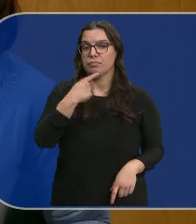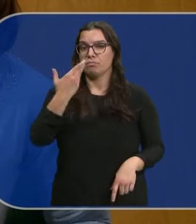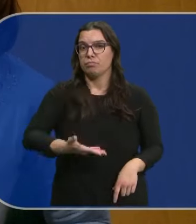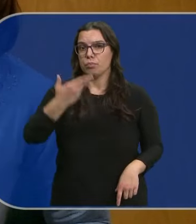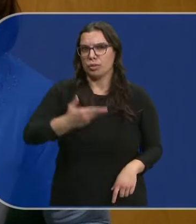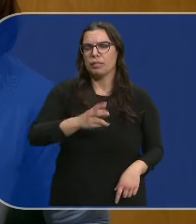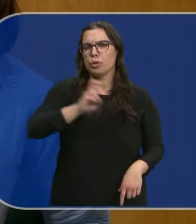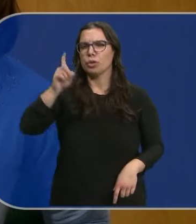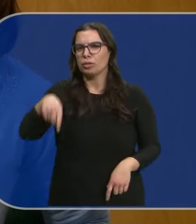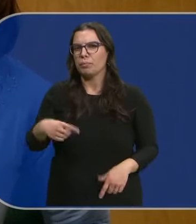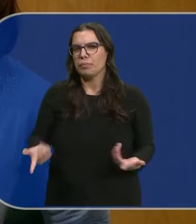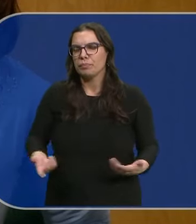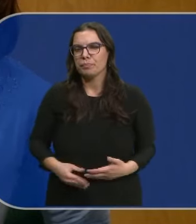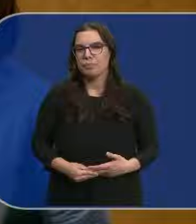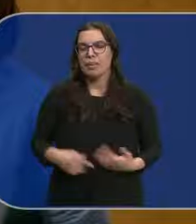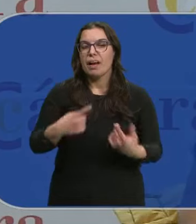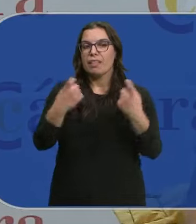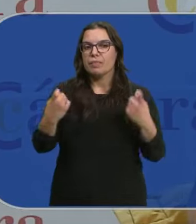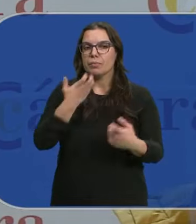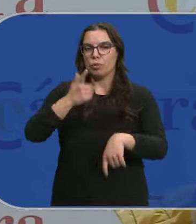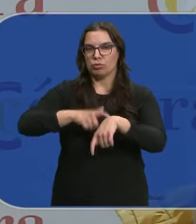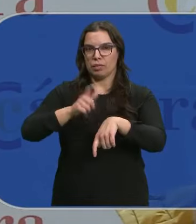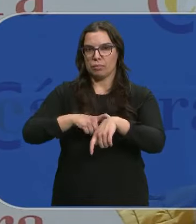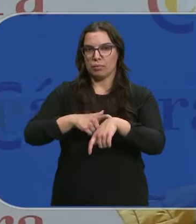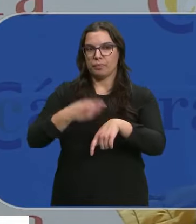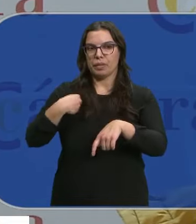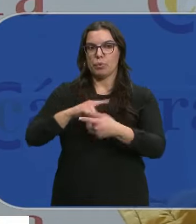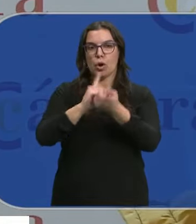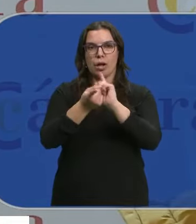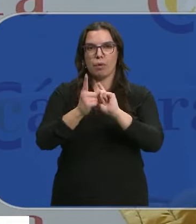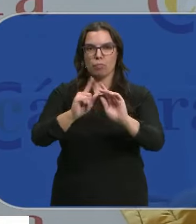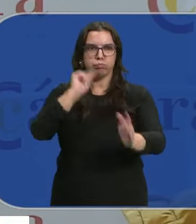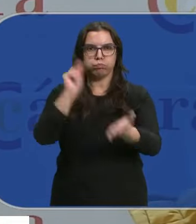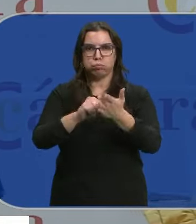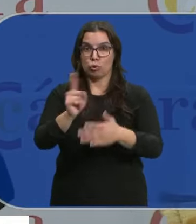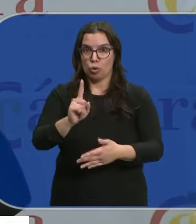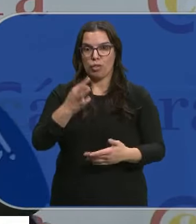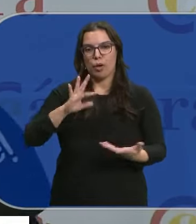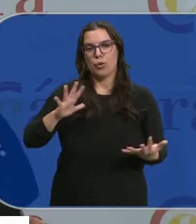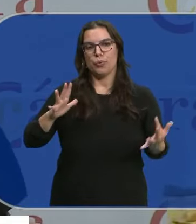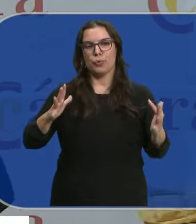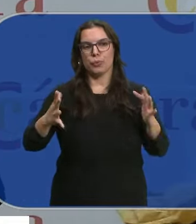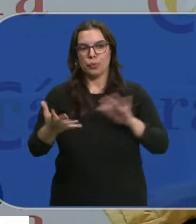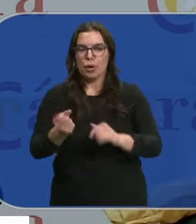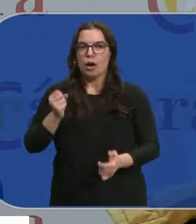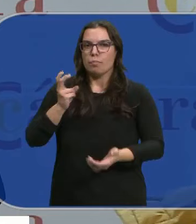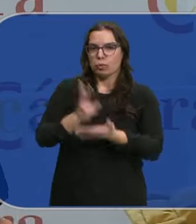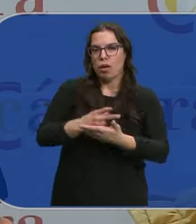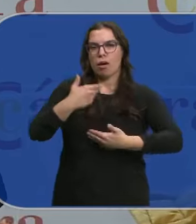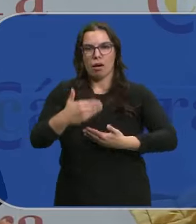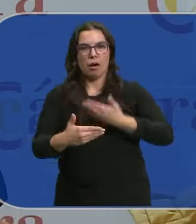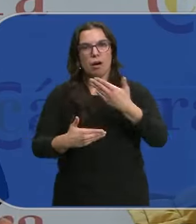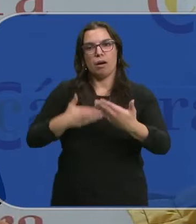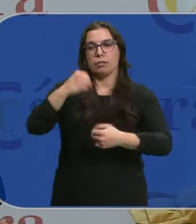las claves Pero hay más Es muy necesario Saber el factor tiempo Es decir Los cambios No vienen rápidos Tenemos que Apostar por ellos Y ir trabajando